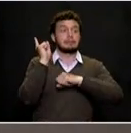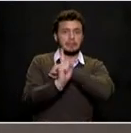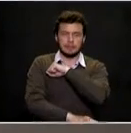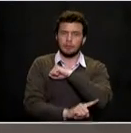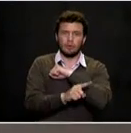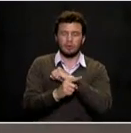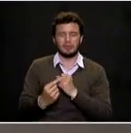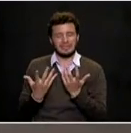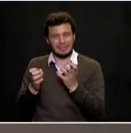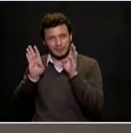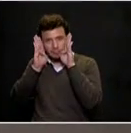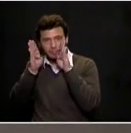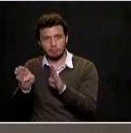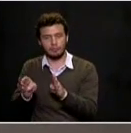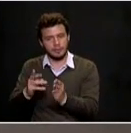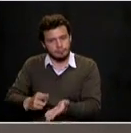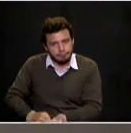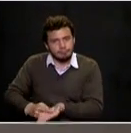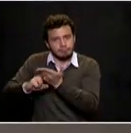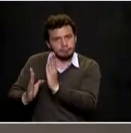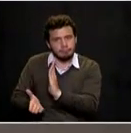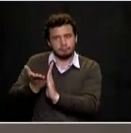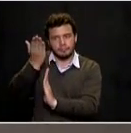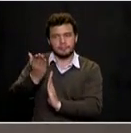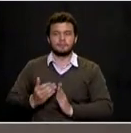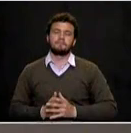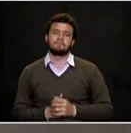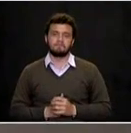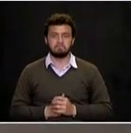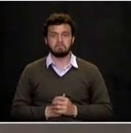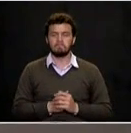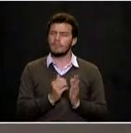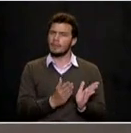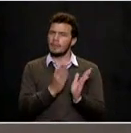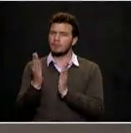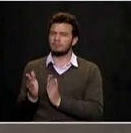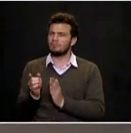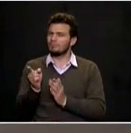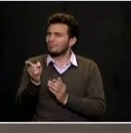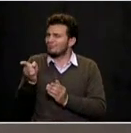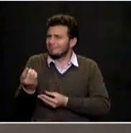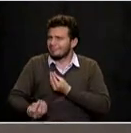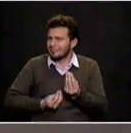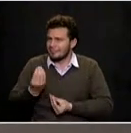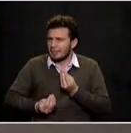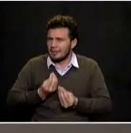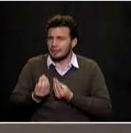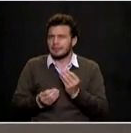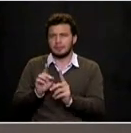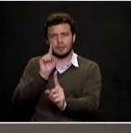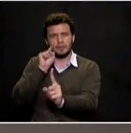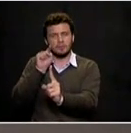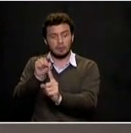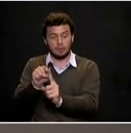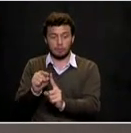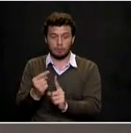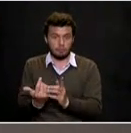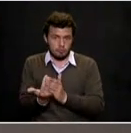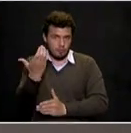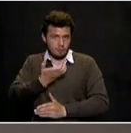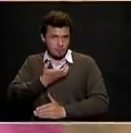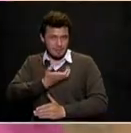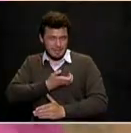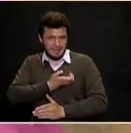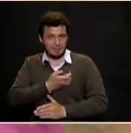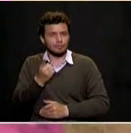a apuntar nuestros esfuerzos. Muchísimas gracias. Candidato, ¿qué haría usted para aliviar la crisis carcelaria como eventual alcalde? Jairo Herrán.